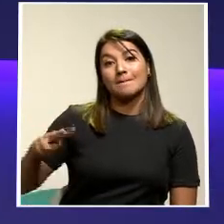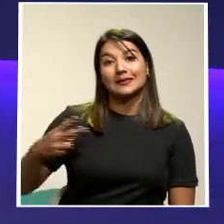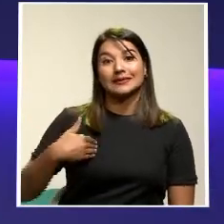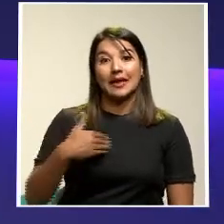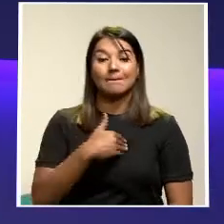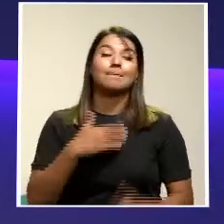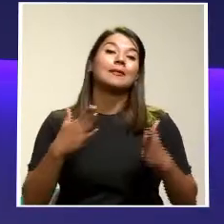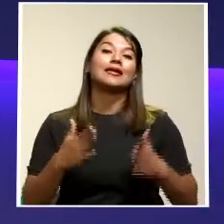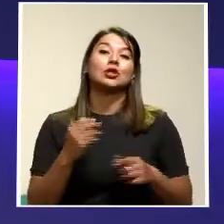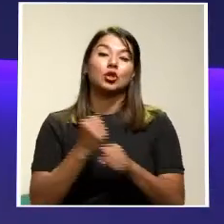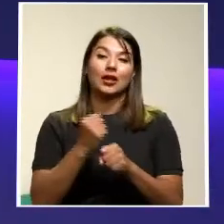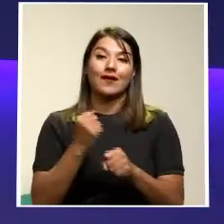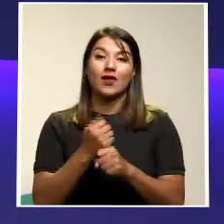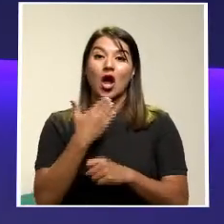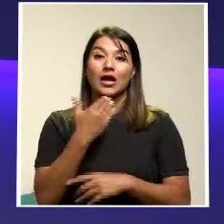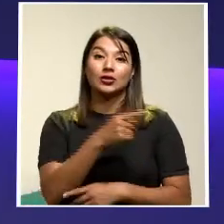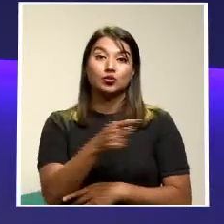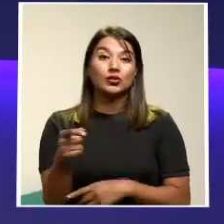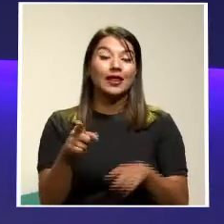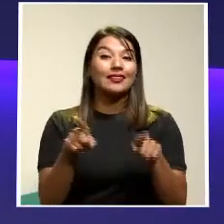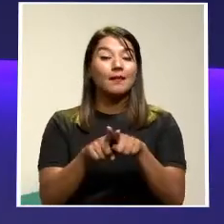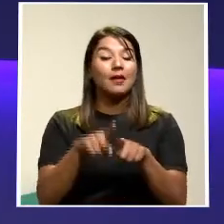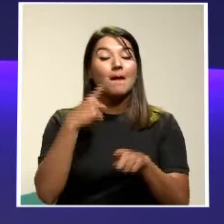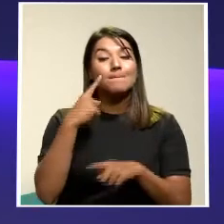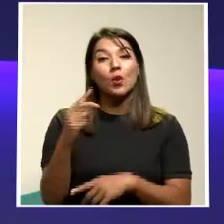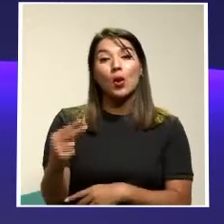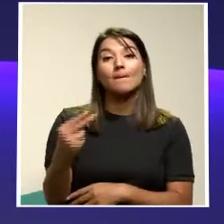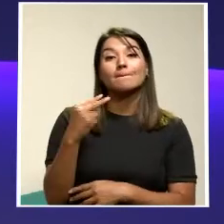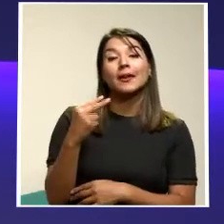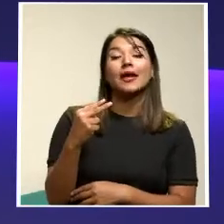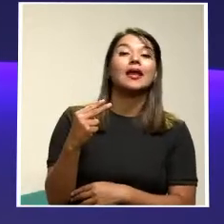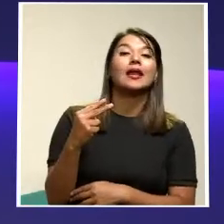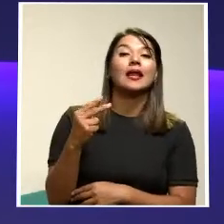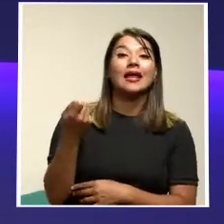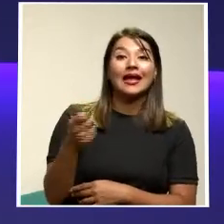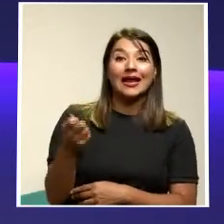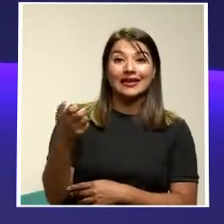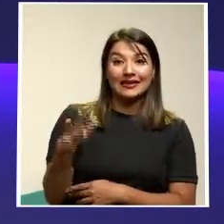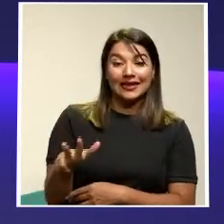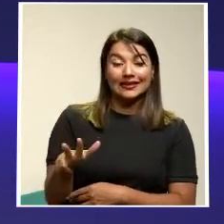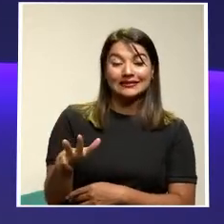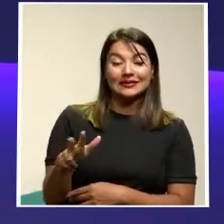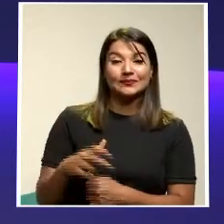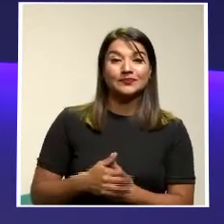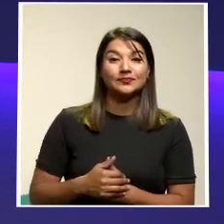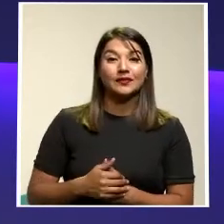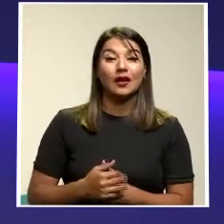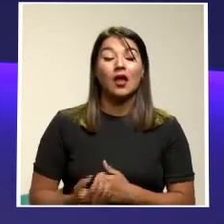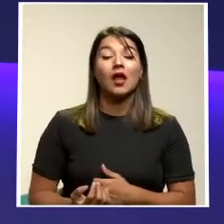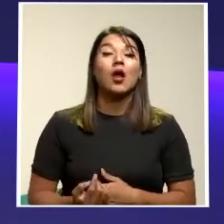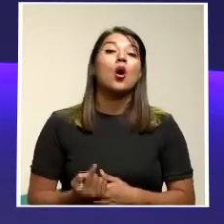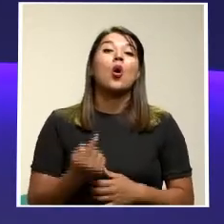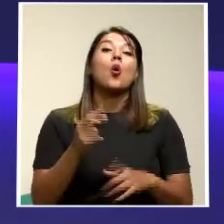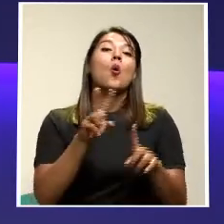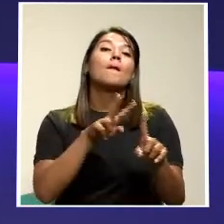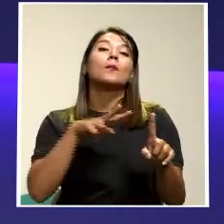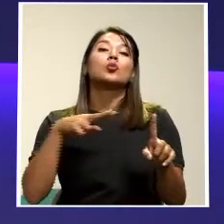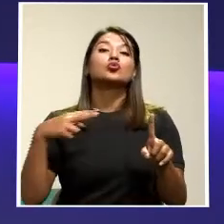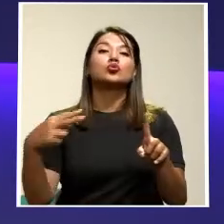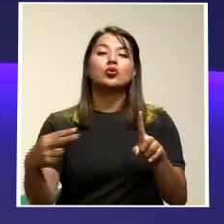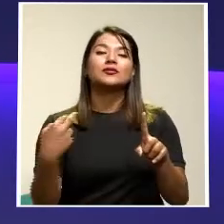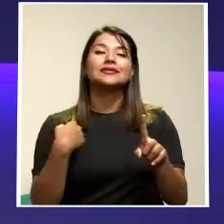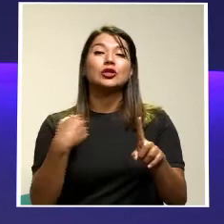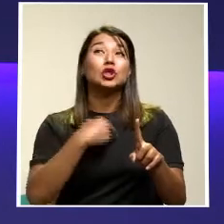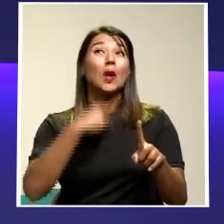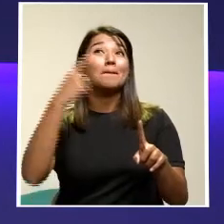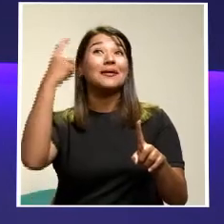Gracias a ustedes También por Informarse Con la señal De Canal 13 Una mirada A lo que pensábamos Que está en